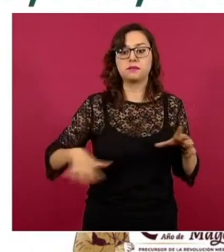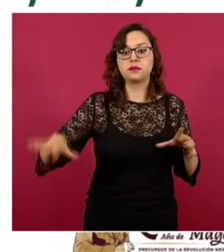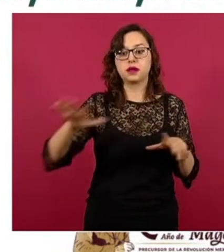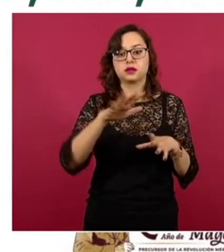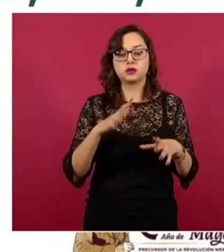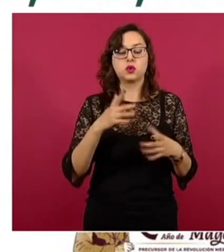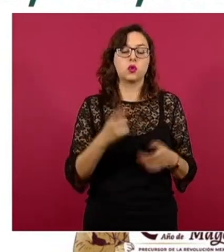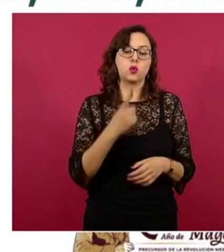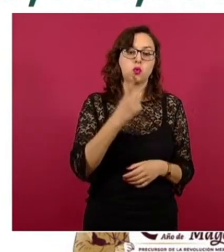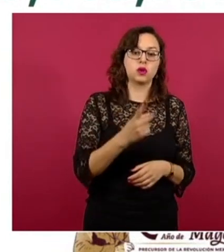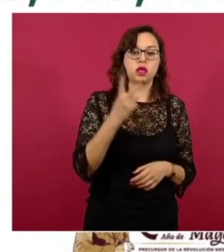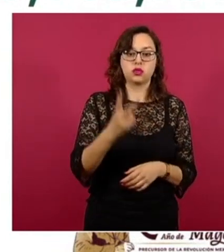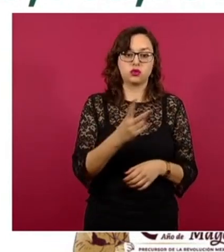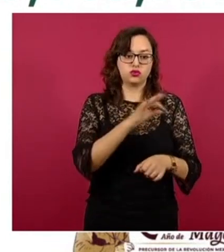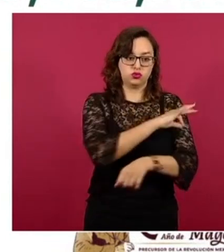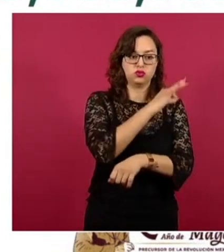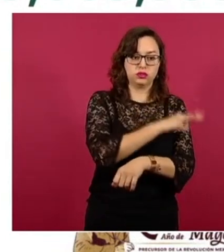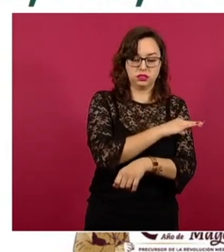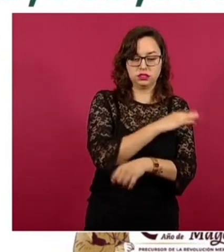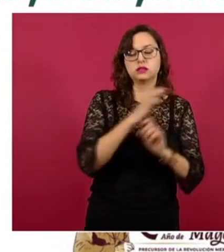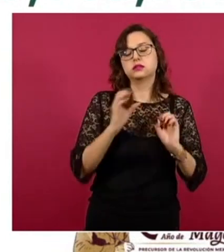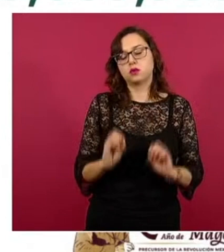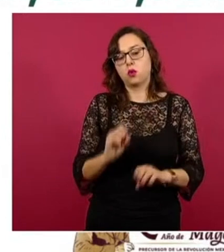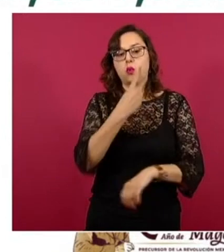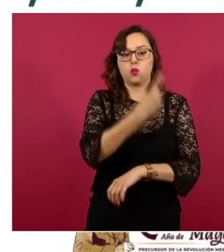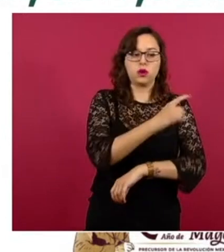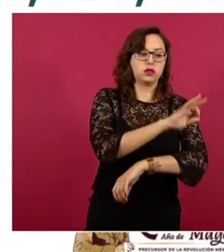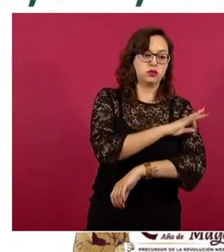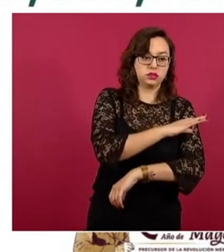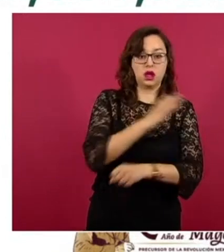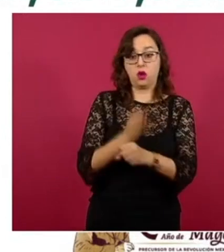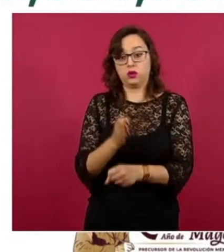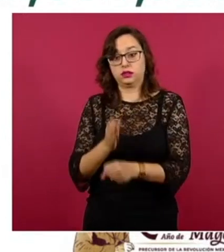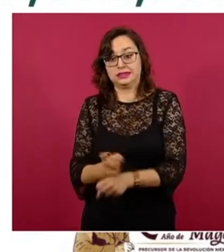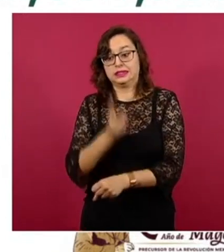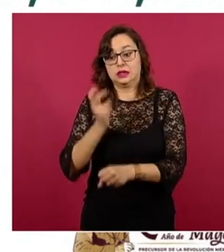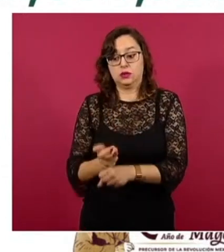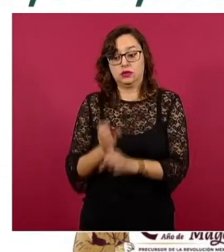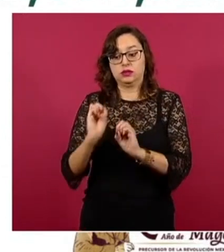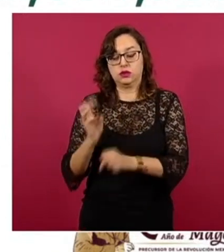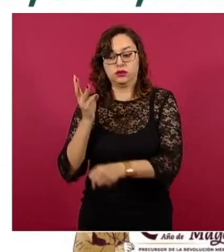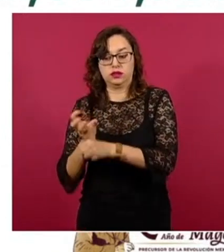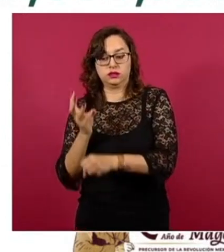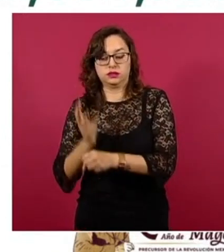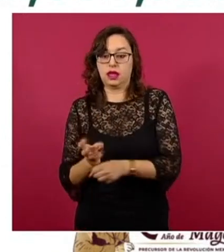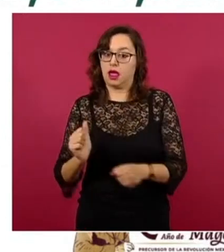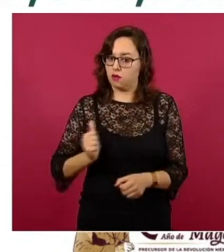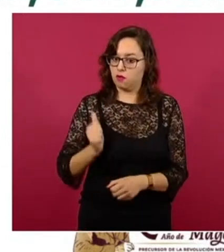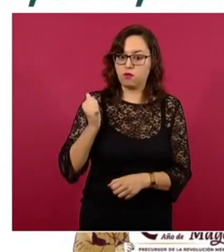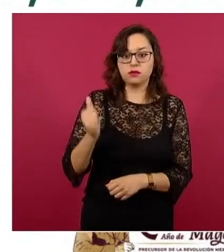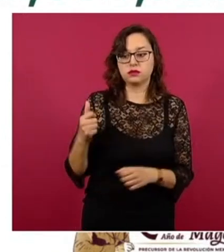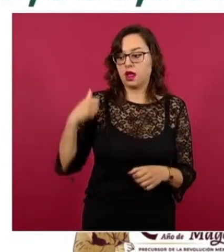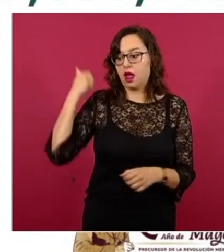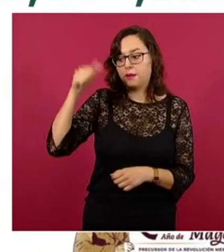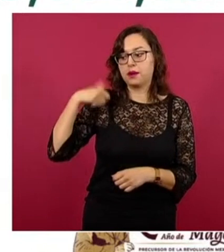primario de una o dos dosis. Y seguimos llamando a la población a que aproveche este mes de abril para lograr vacunarse